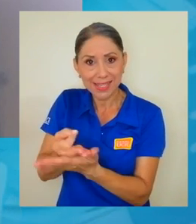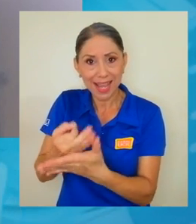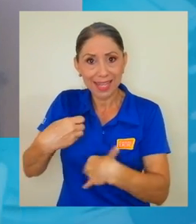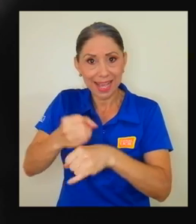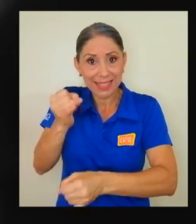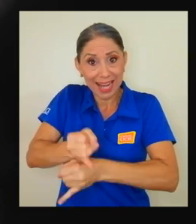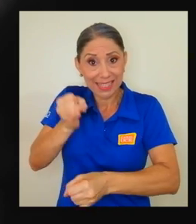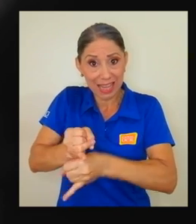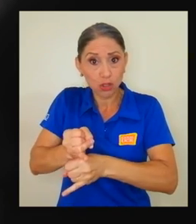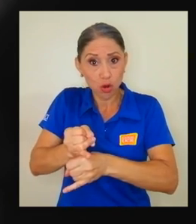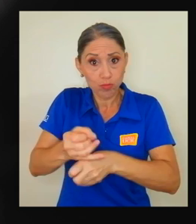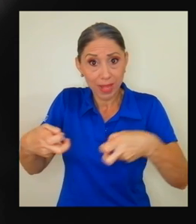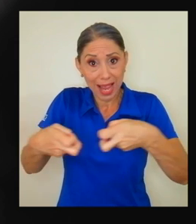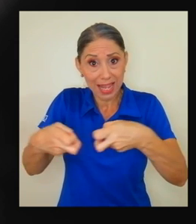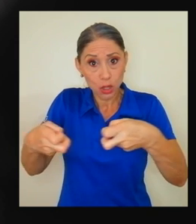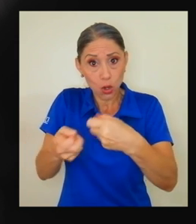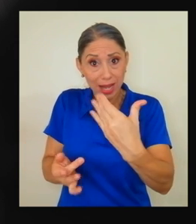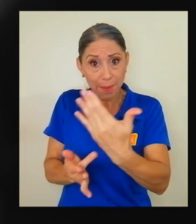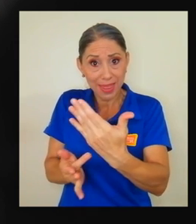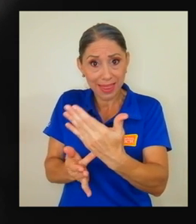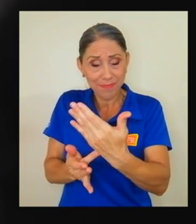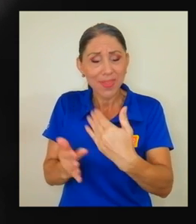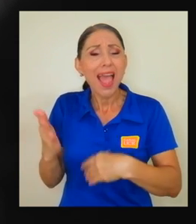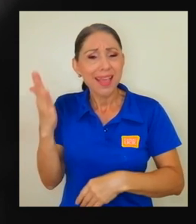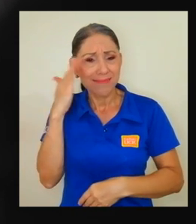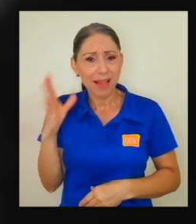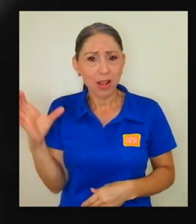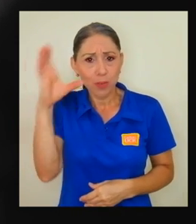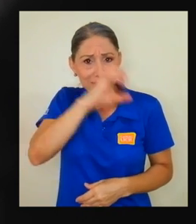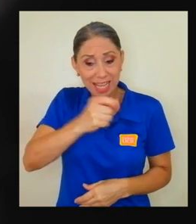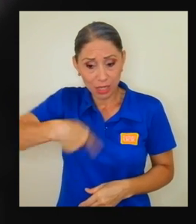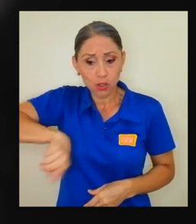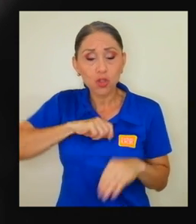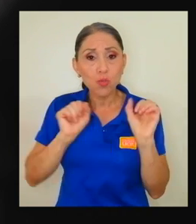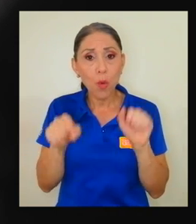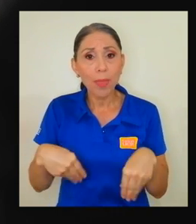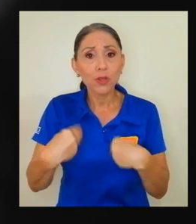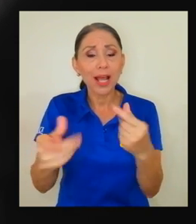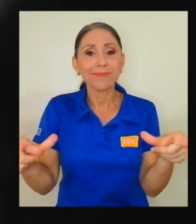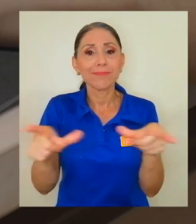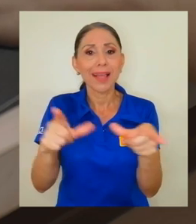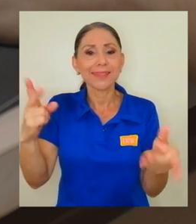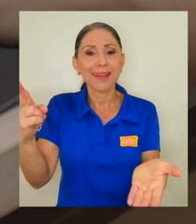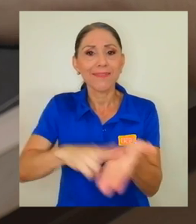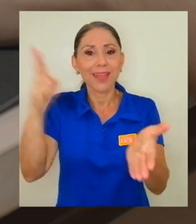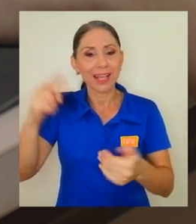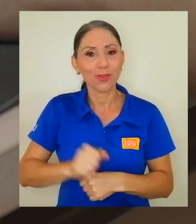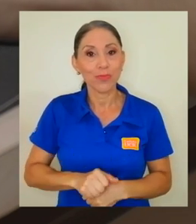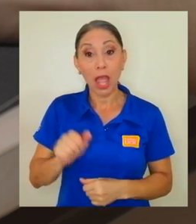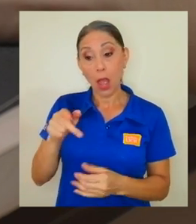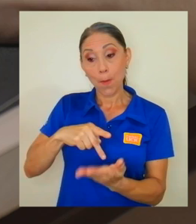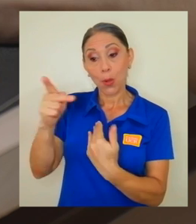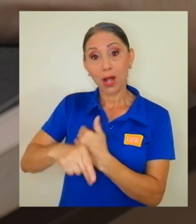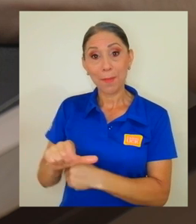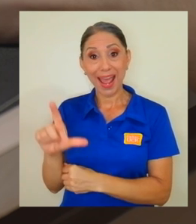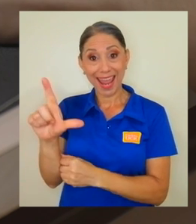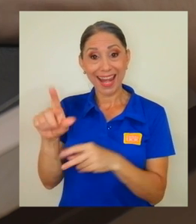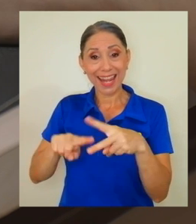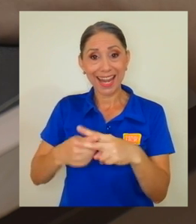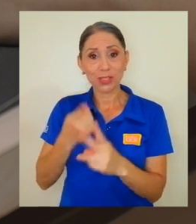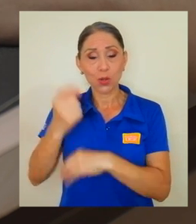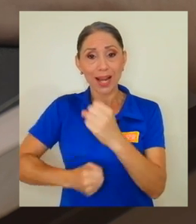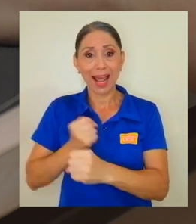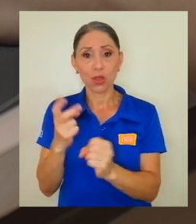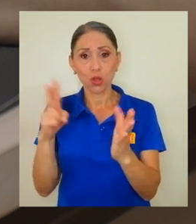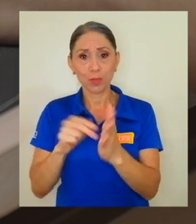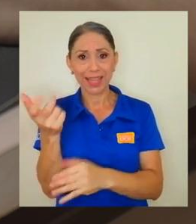institución y poder determinar si estamos en el margen para otorgar la certificación. El programa L nació en 2017